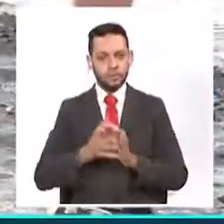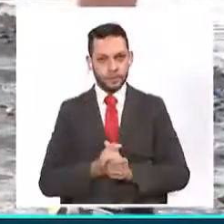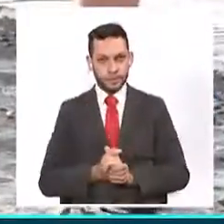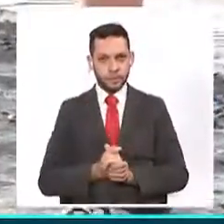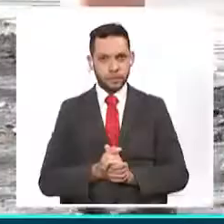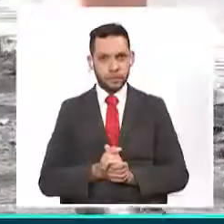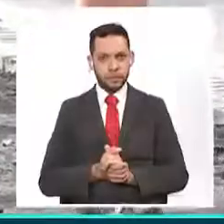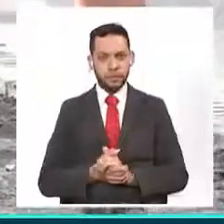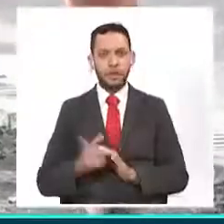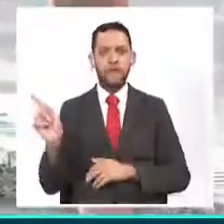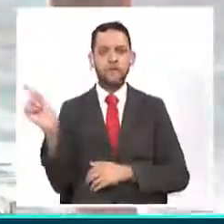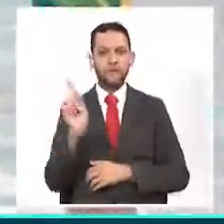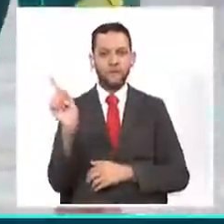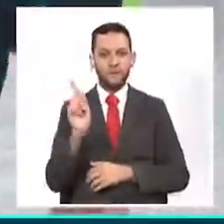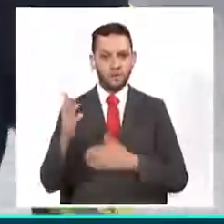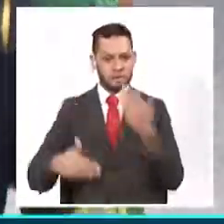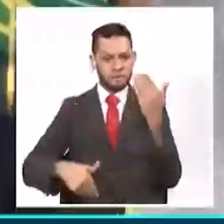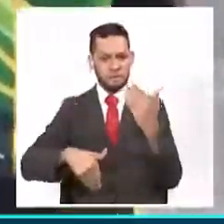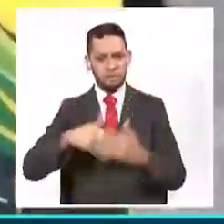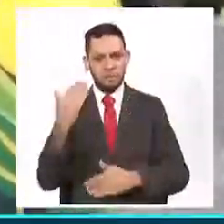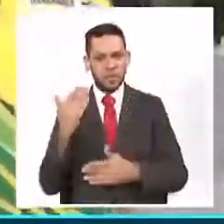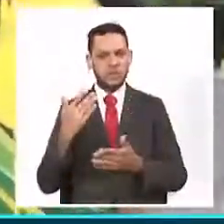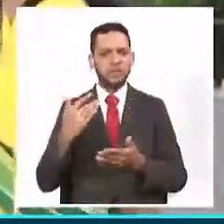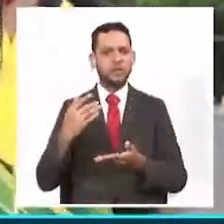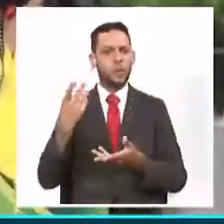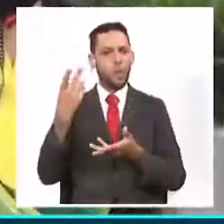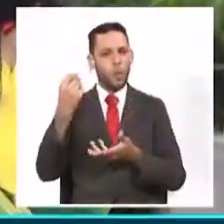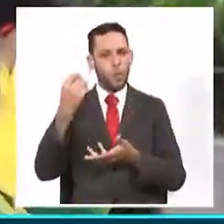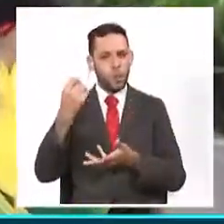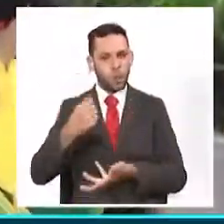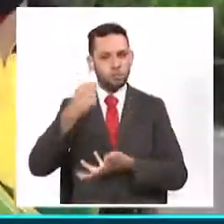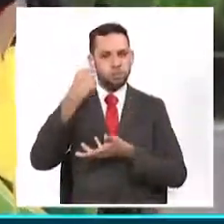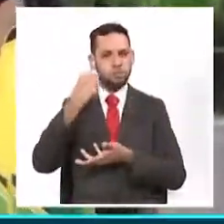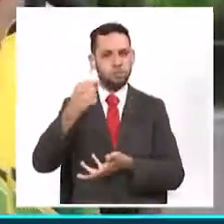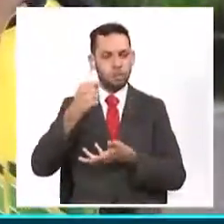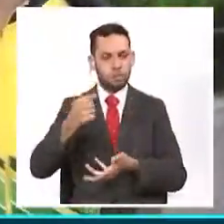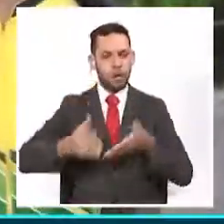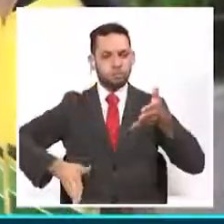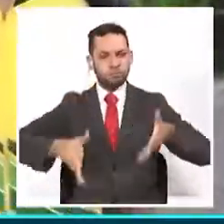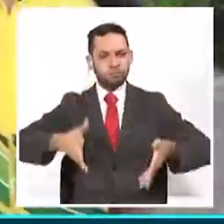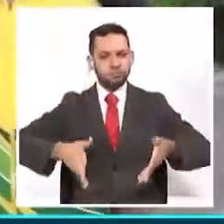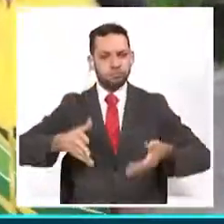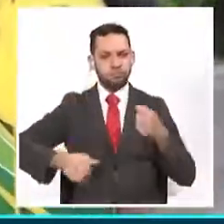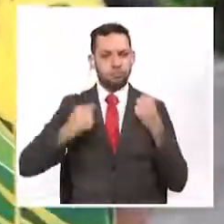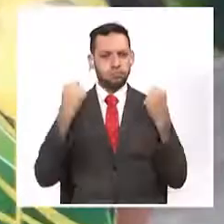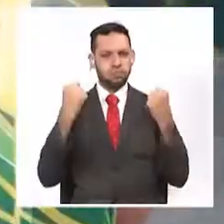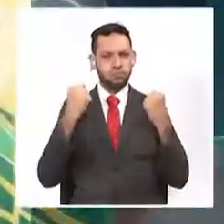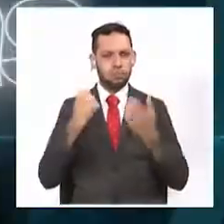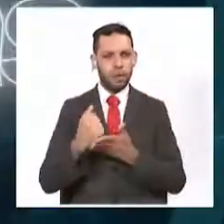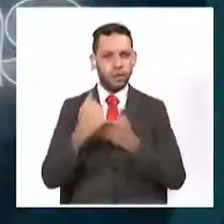En febrero se reanudará el programa de incentivos económicos a los deportistas de alto rendimiento en Manizales.